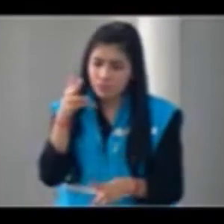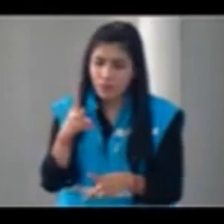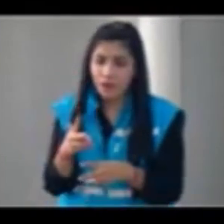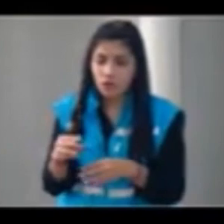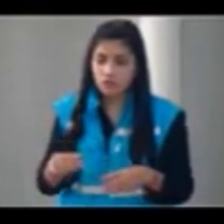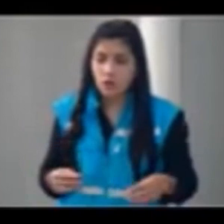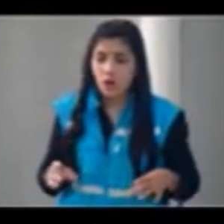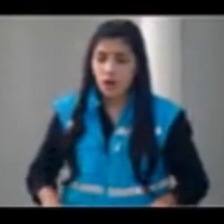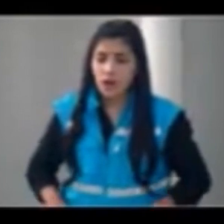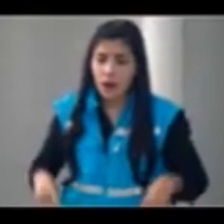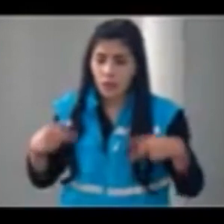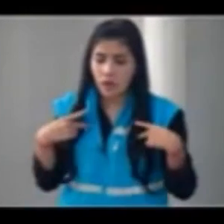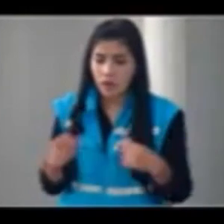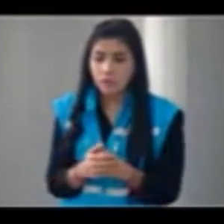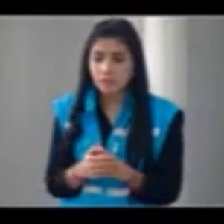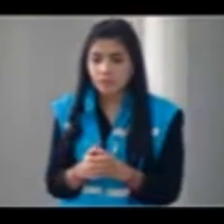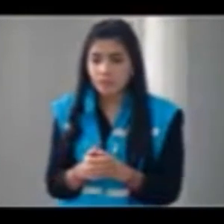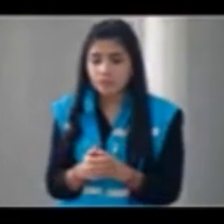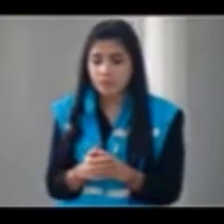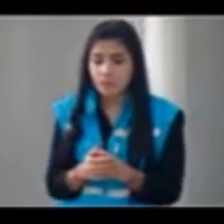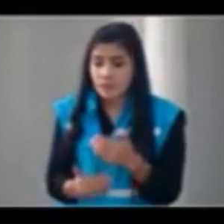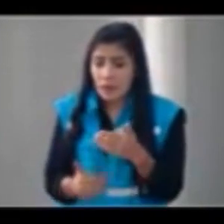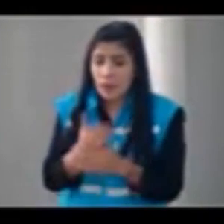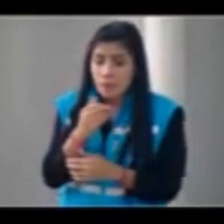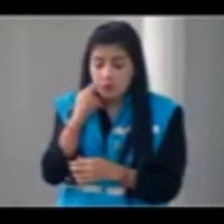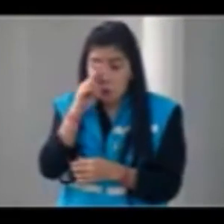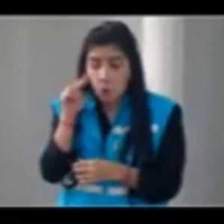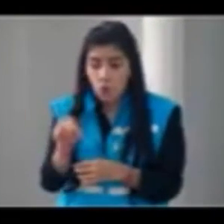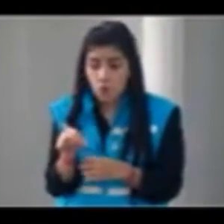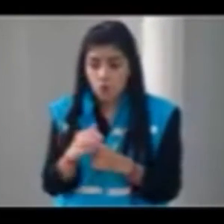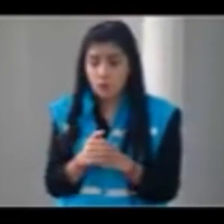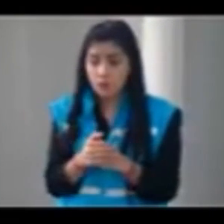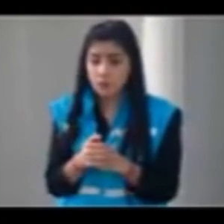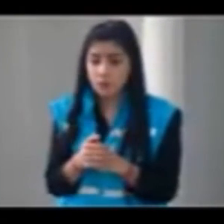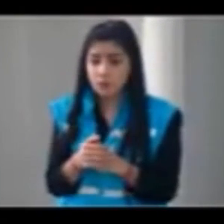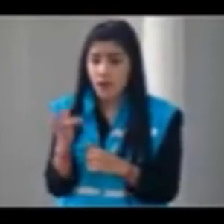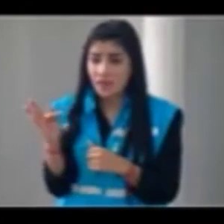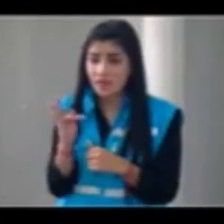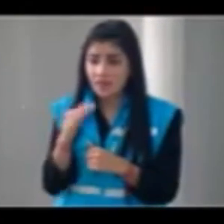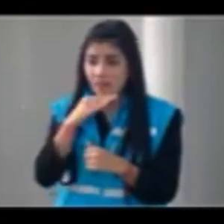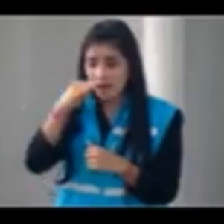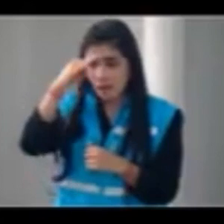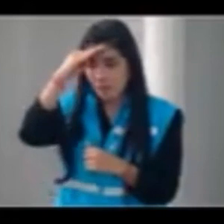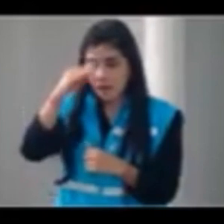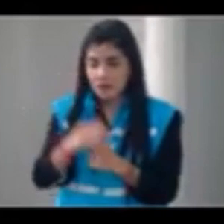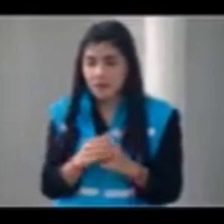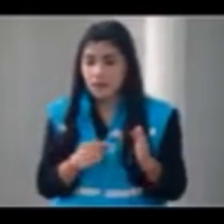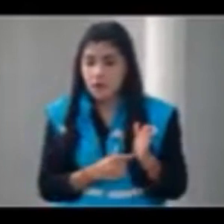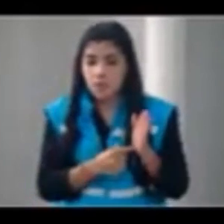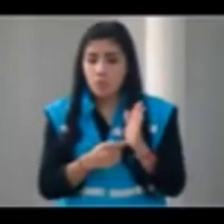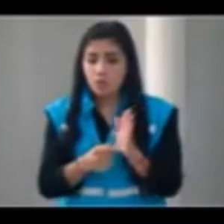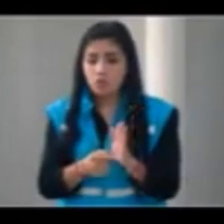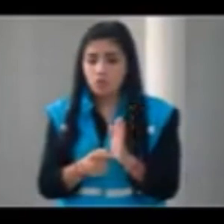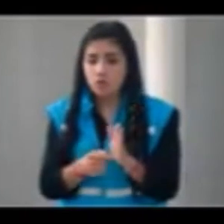importante, a inicios de junio la agencia la agencia central de medios de Telemedellín anunció el tal plan de salvamento